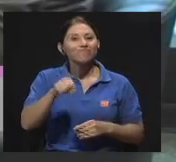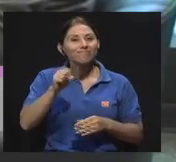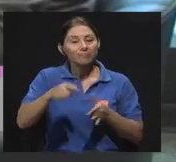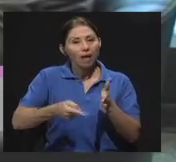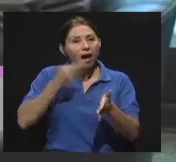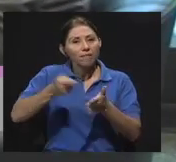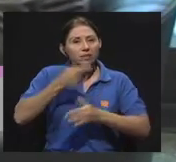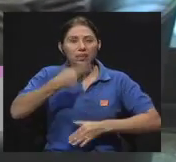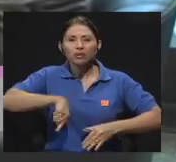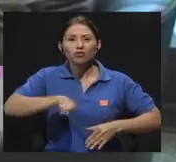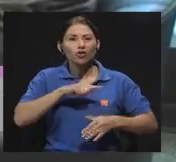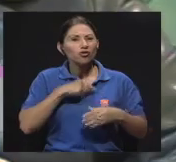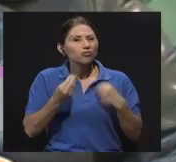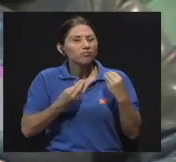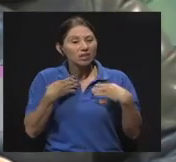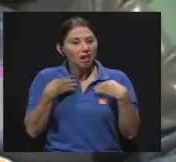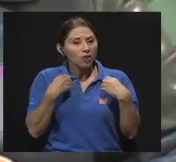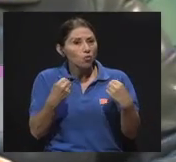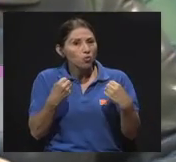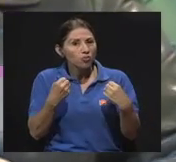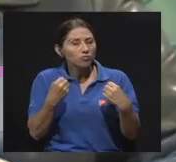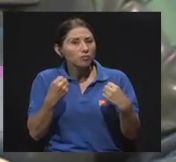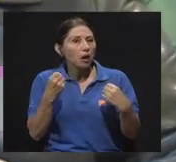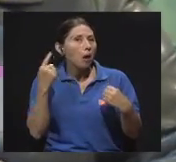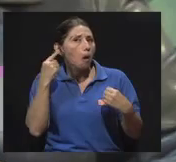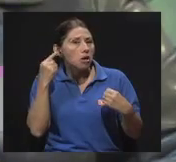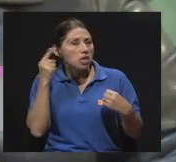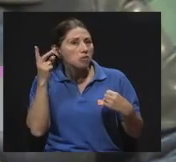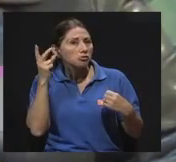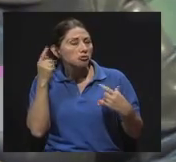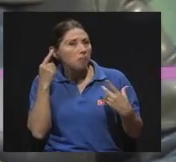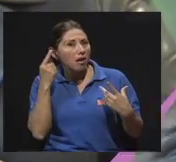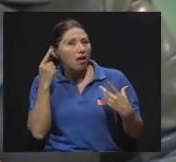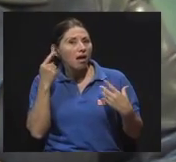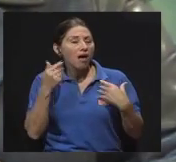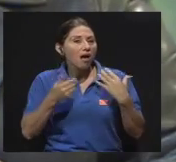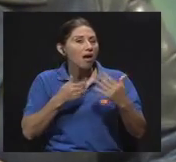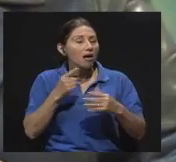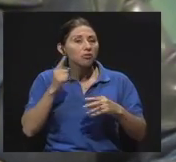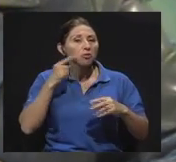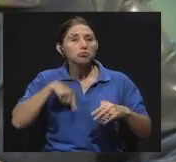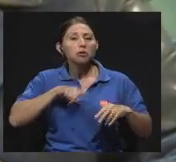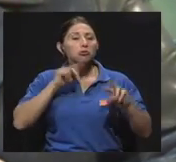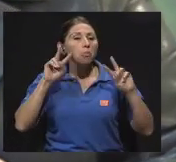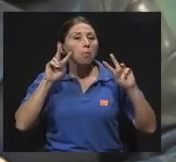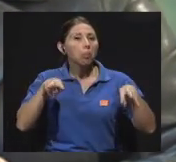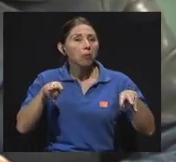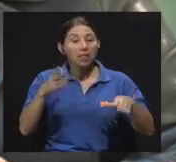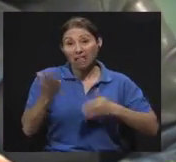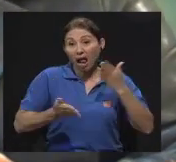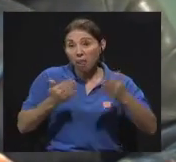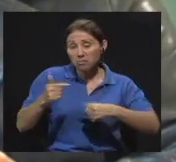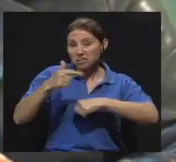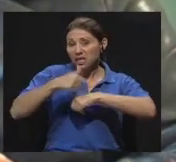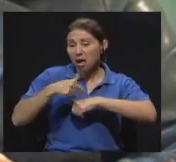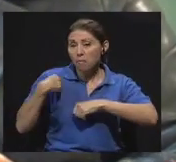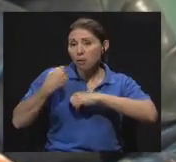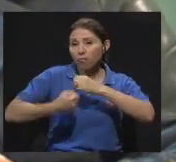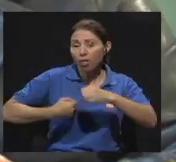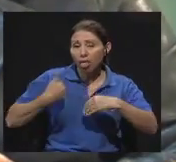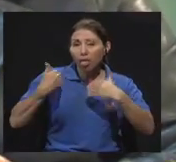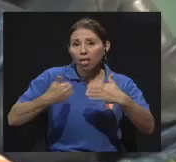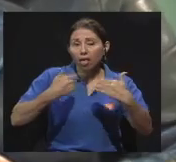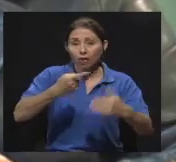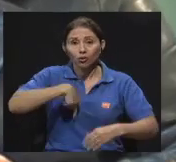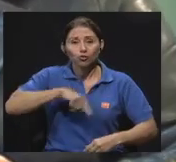descuidamos nuestra salud y principalmente la de nuestros oídos. Conforme pasa el tiempo, tal vez cuando ya vamos envejeciendo vamos notando esta situación,